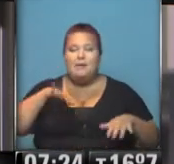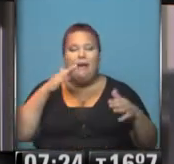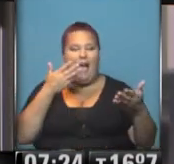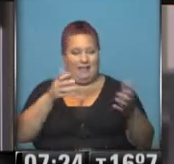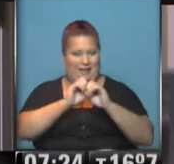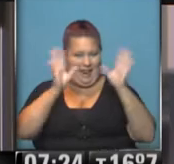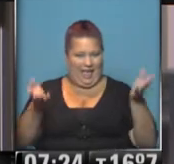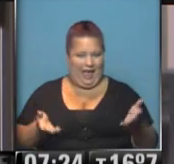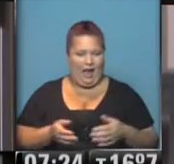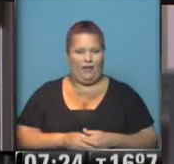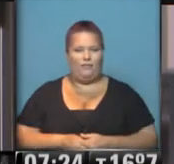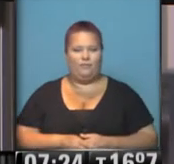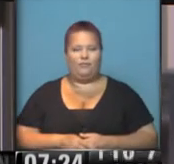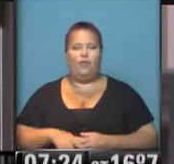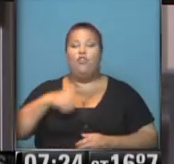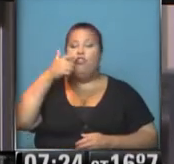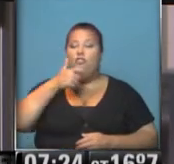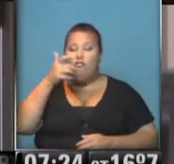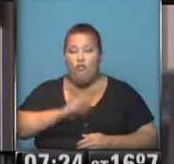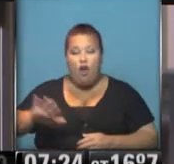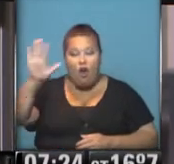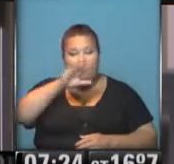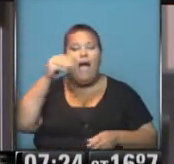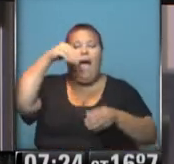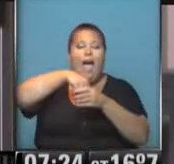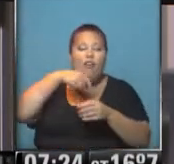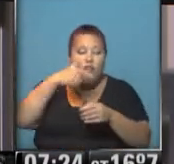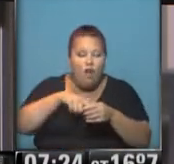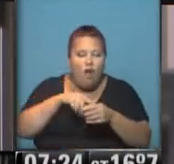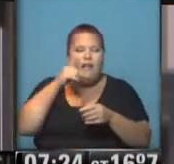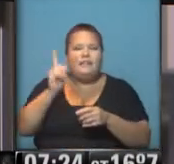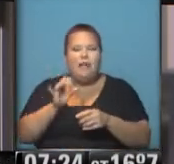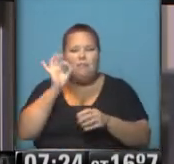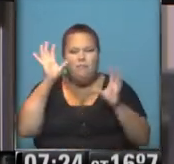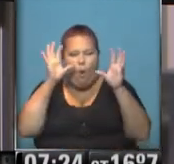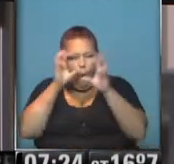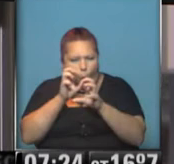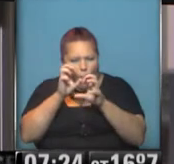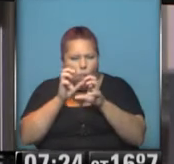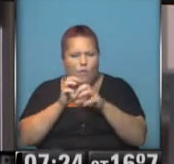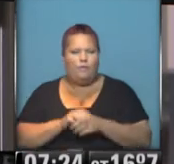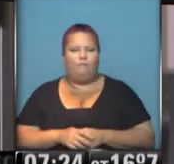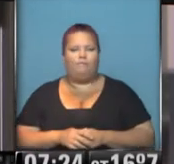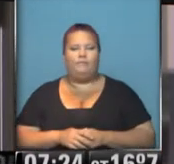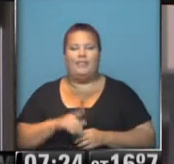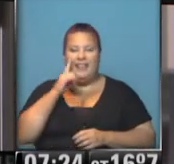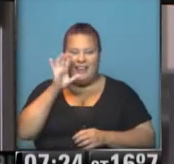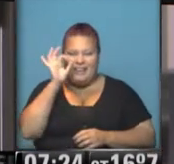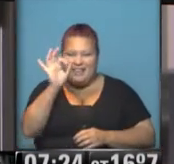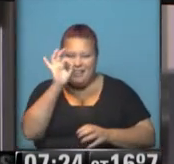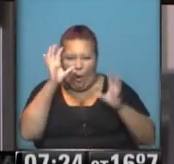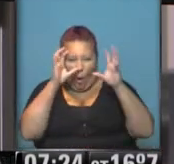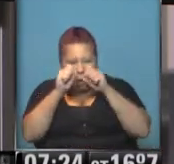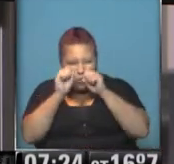claramente, la zona roja, pero dentro de la zona roja hay una zona más oscura, aquí donde está bien, bien